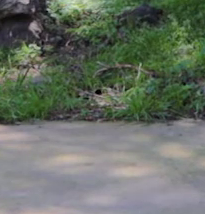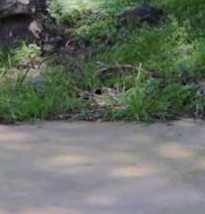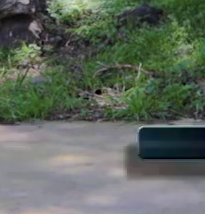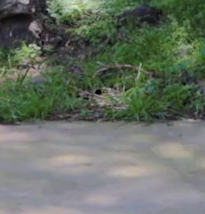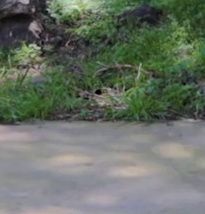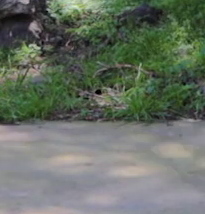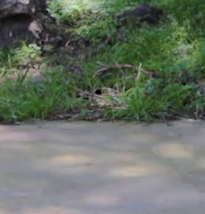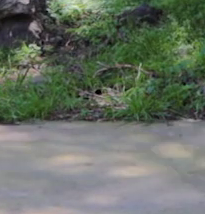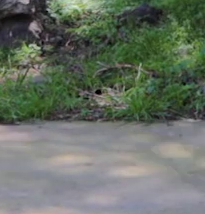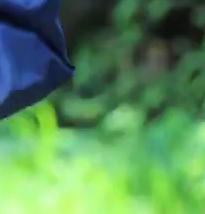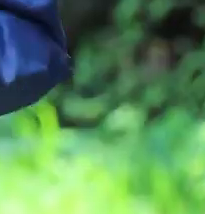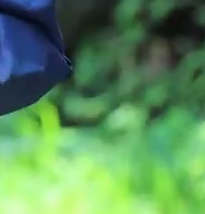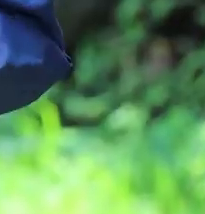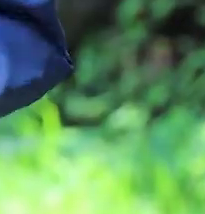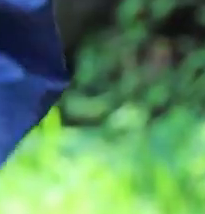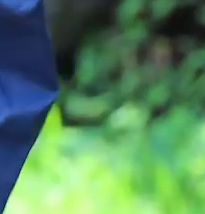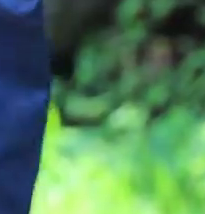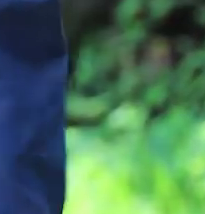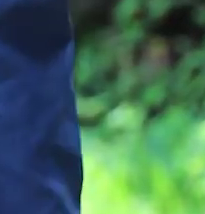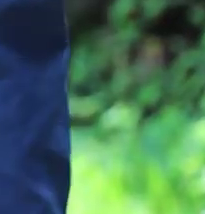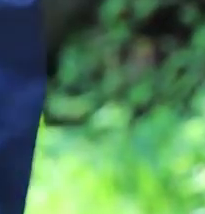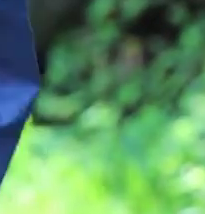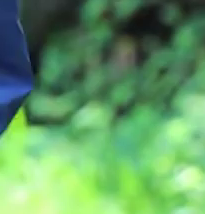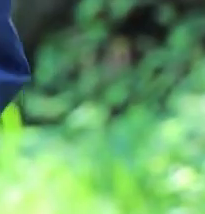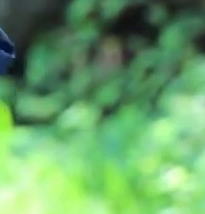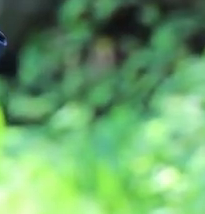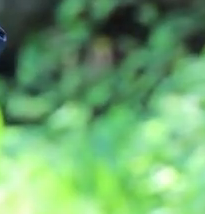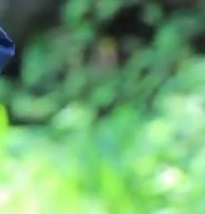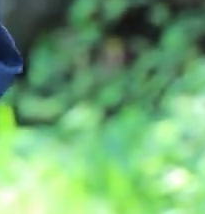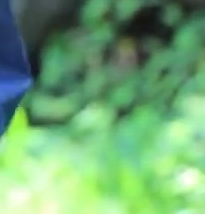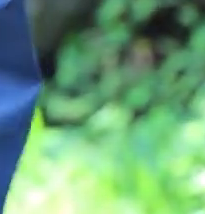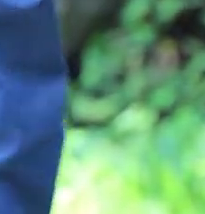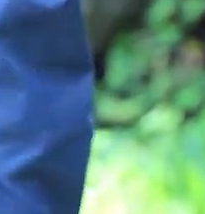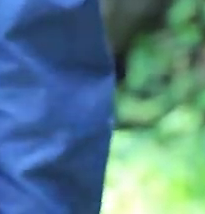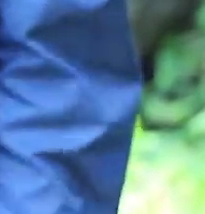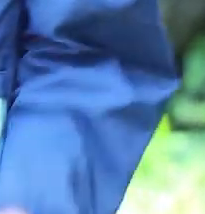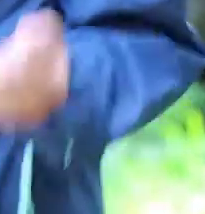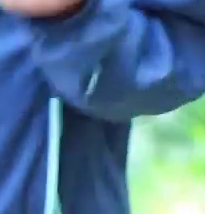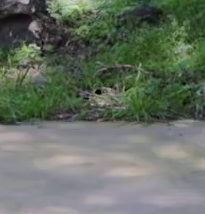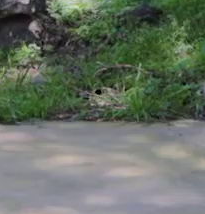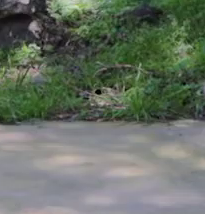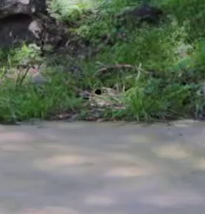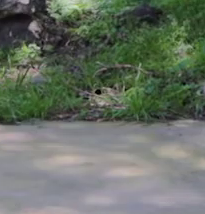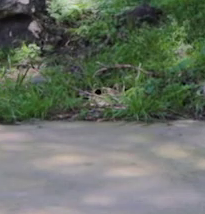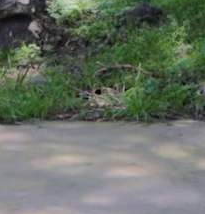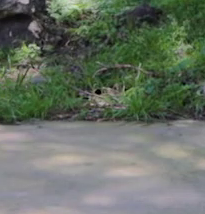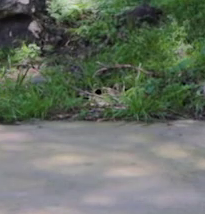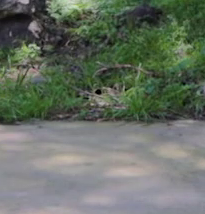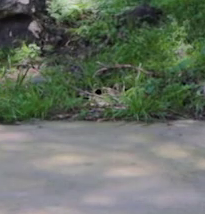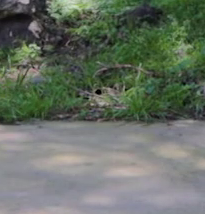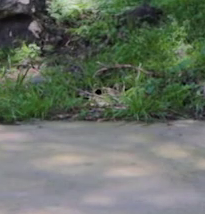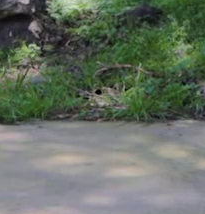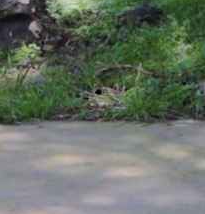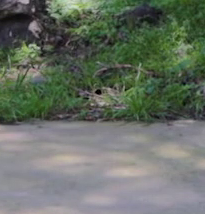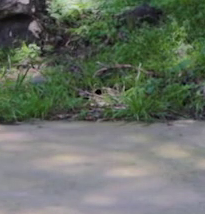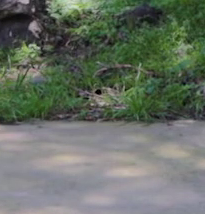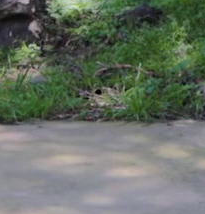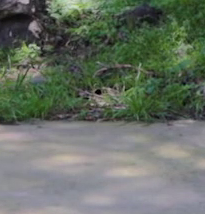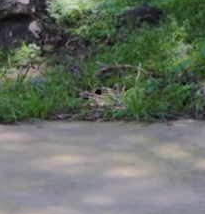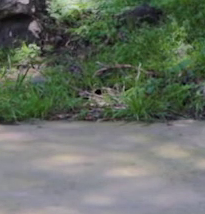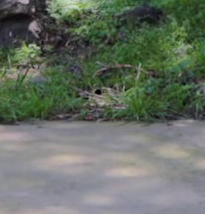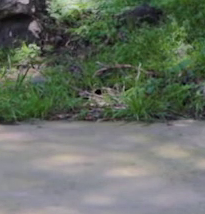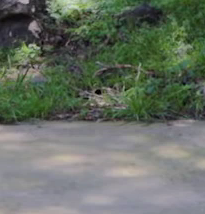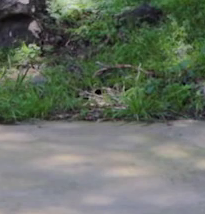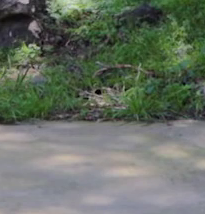Jair, exacto. Así, perfecto. Otra más, una vez más. Con fuerza, que se